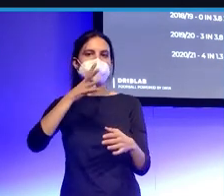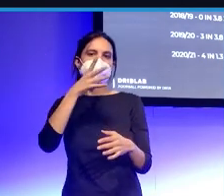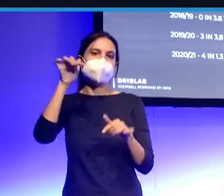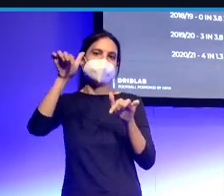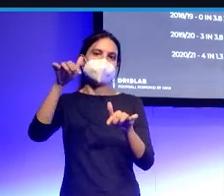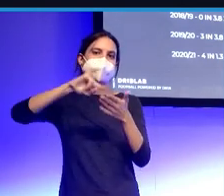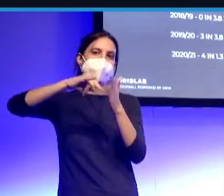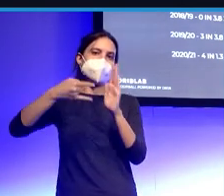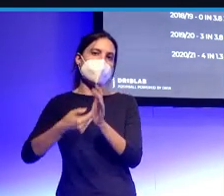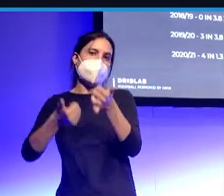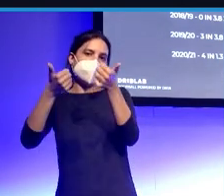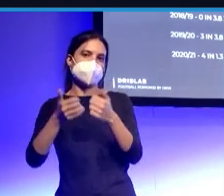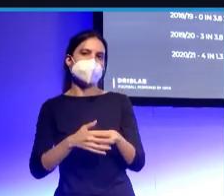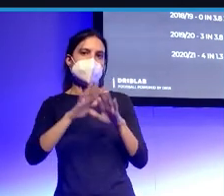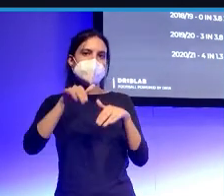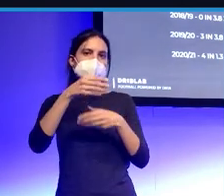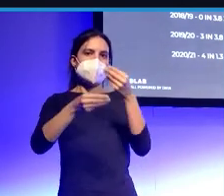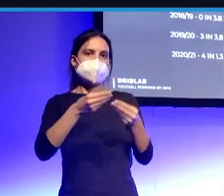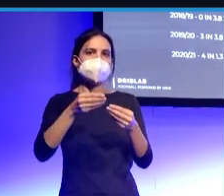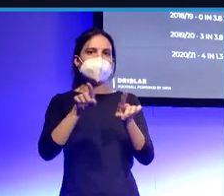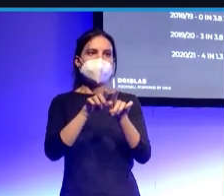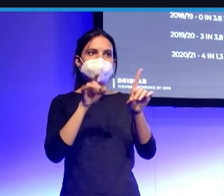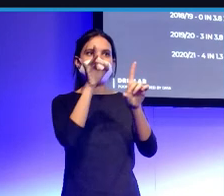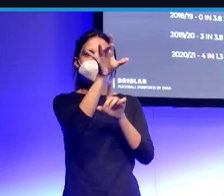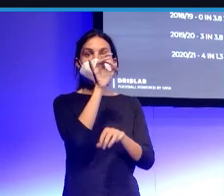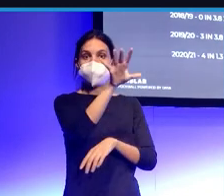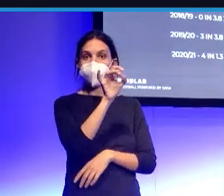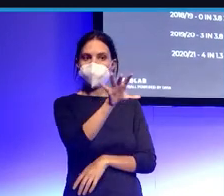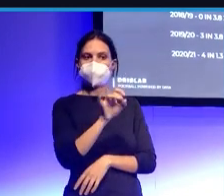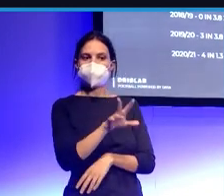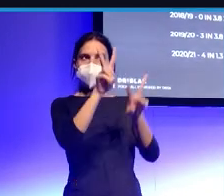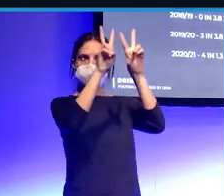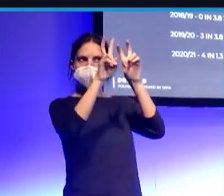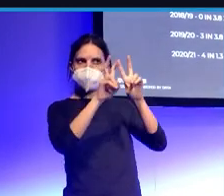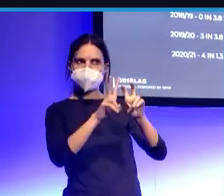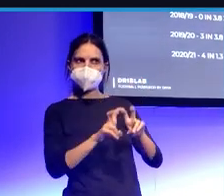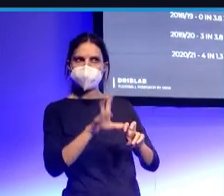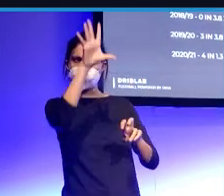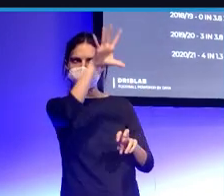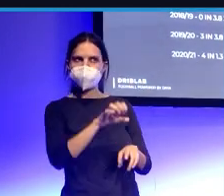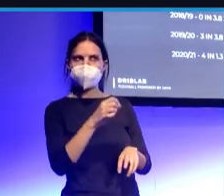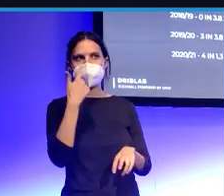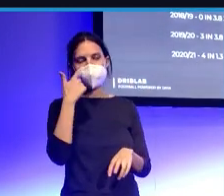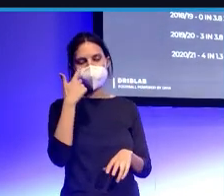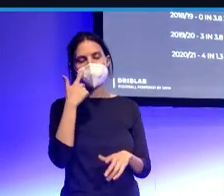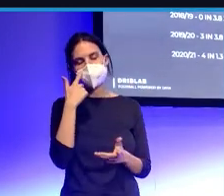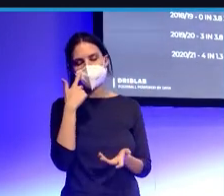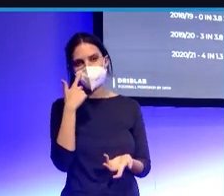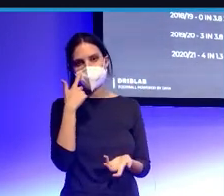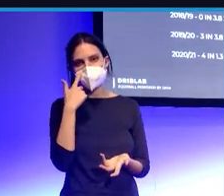y, bueno, pues hicimos esto, simulamos todos los tiros y vimos que la probabilidad de que el rendimiento que